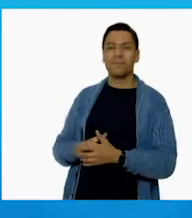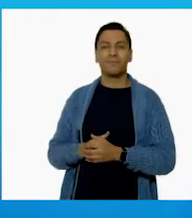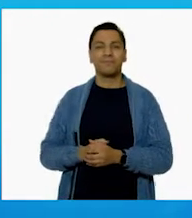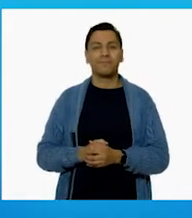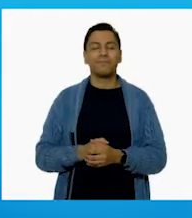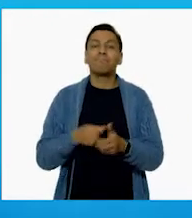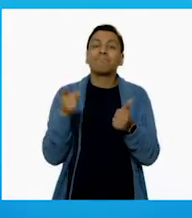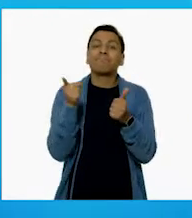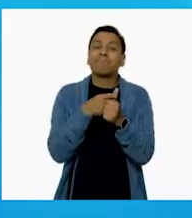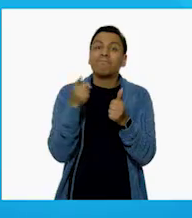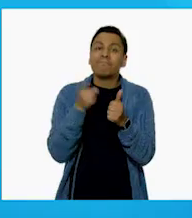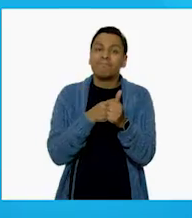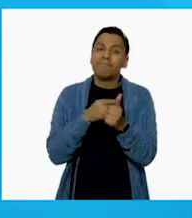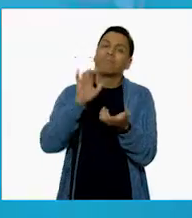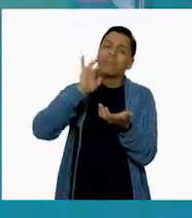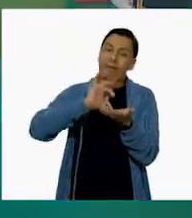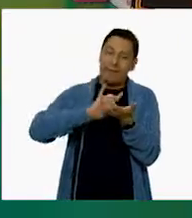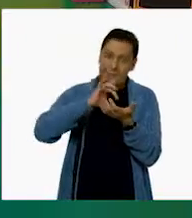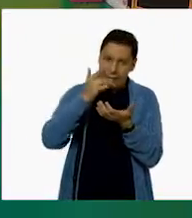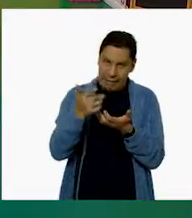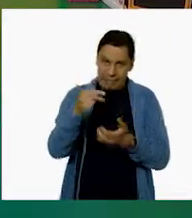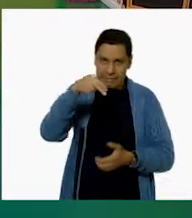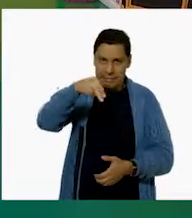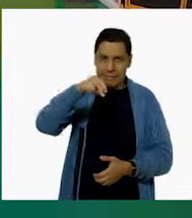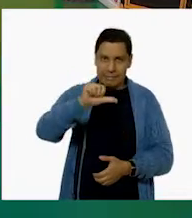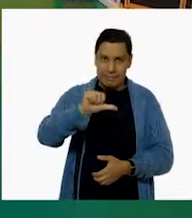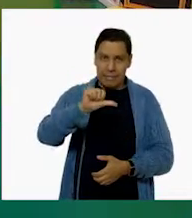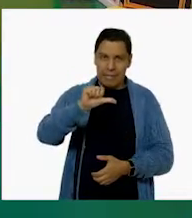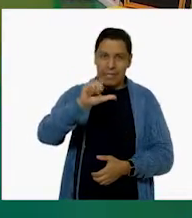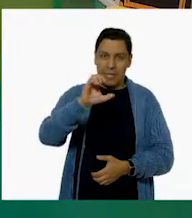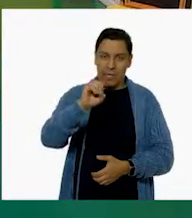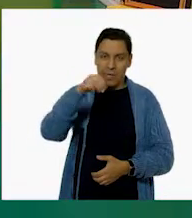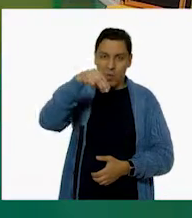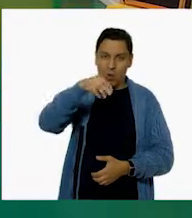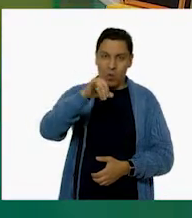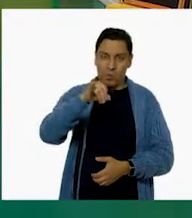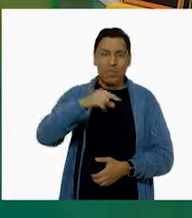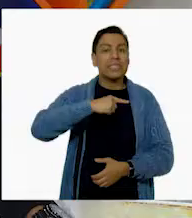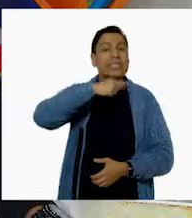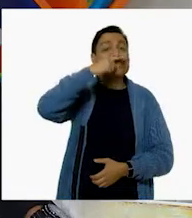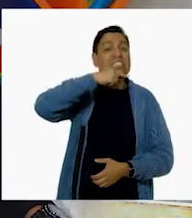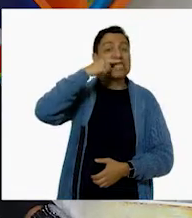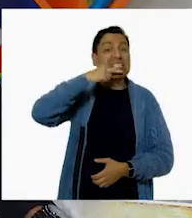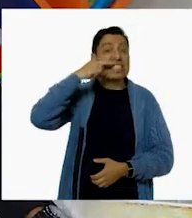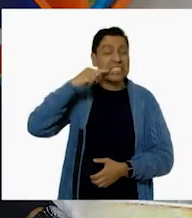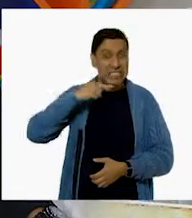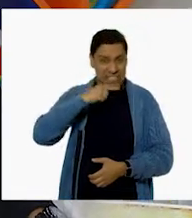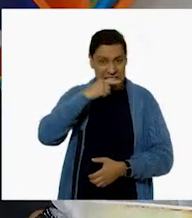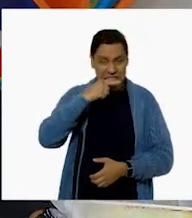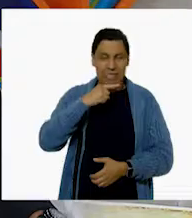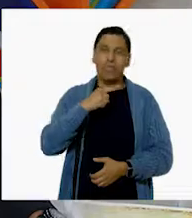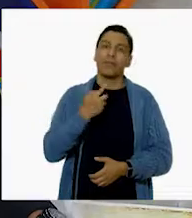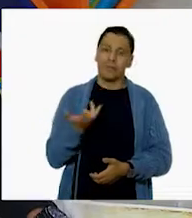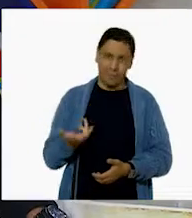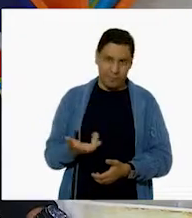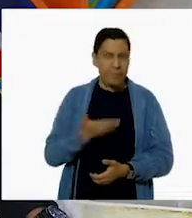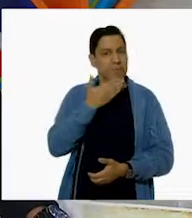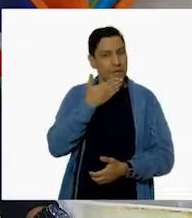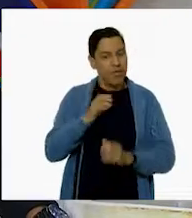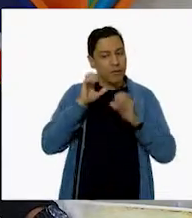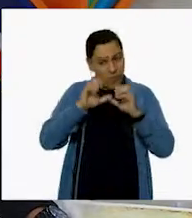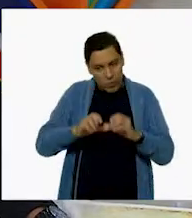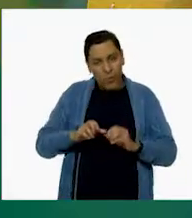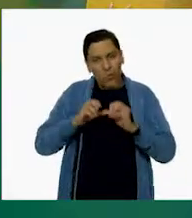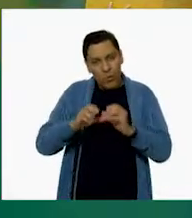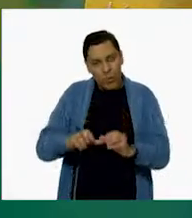primero a Naomi esta acción que nos comparte de lavarse los dientes. Es una acción muy importante para cuidarse. Cierto.